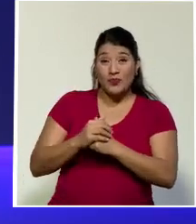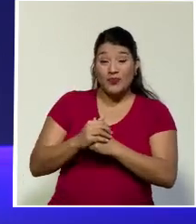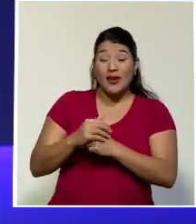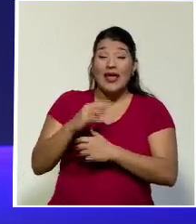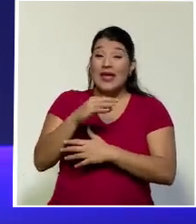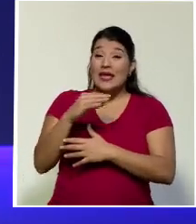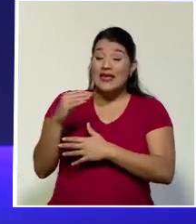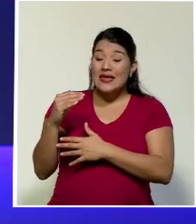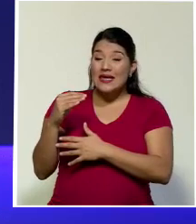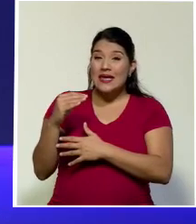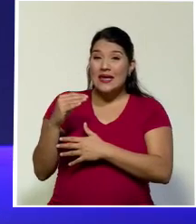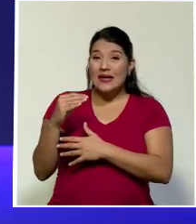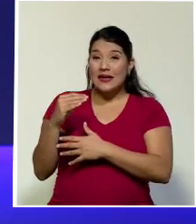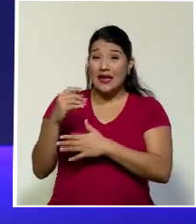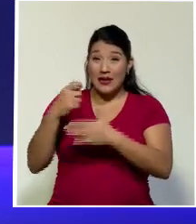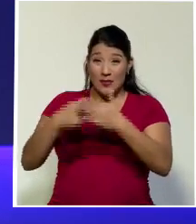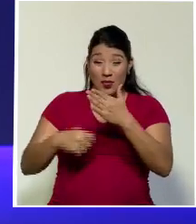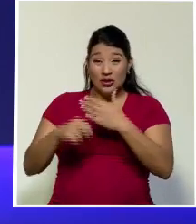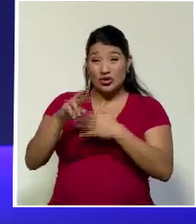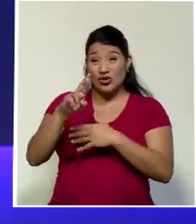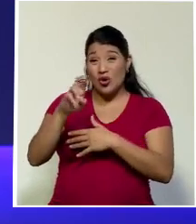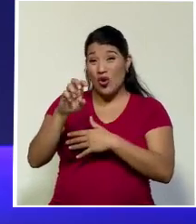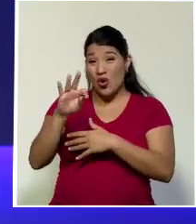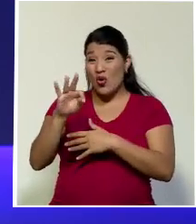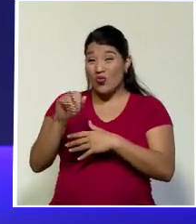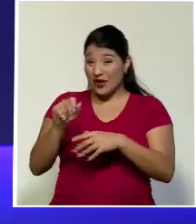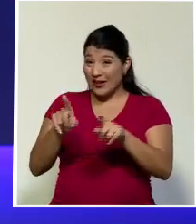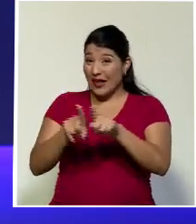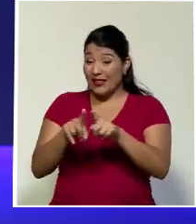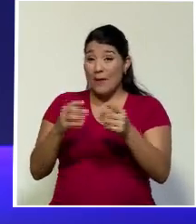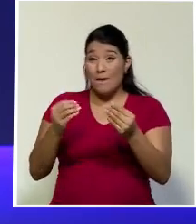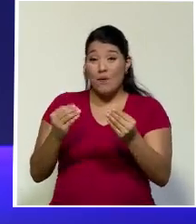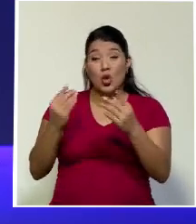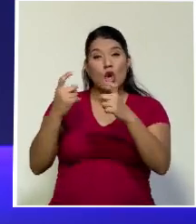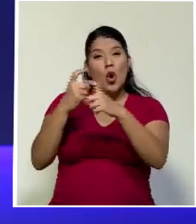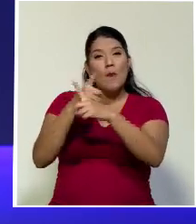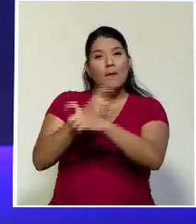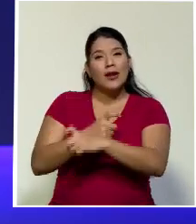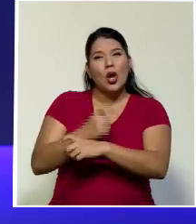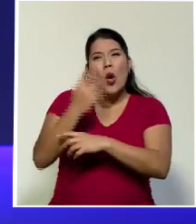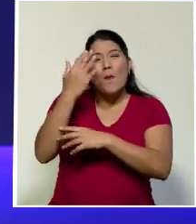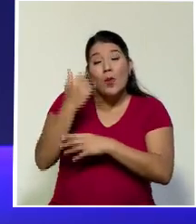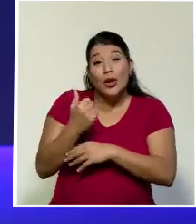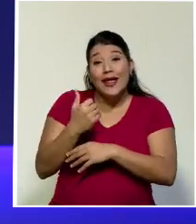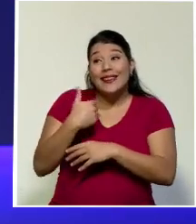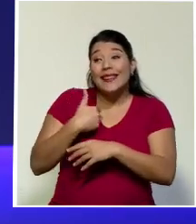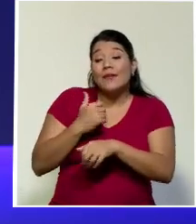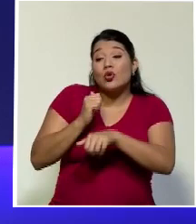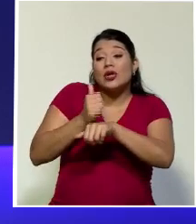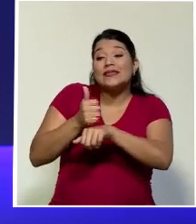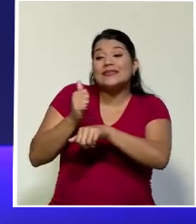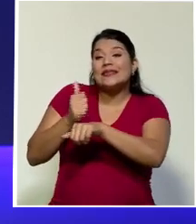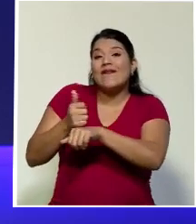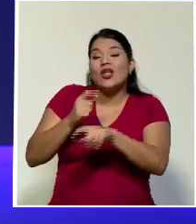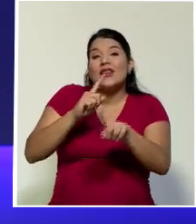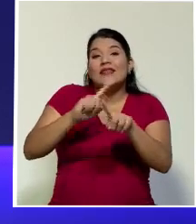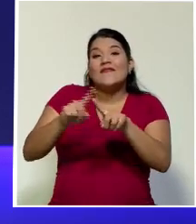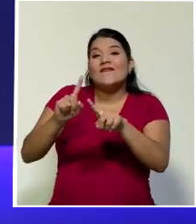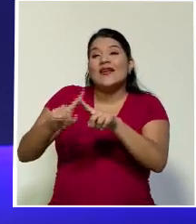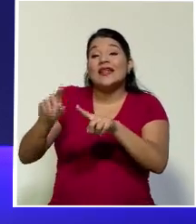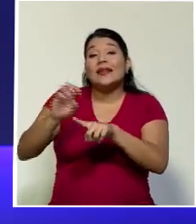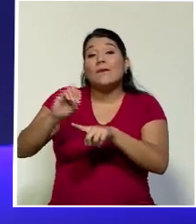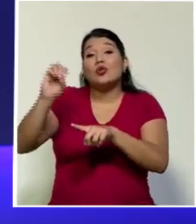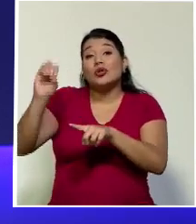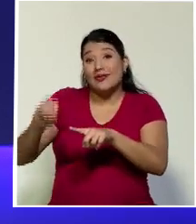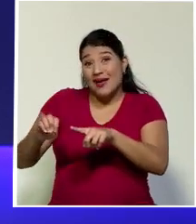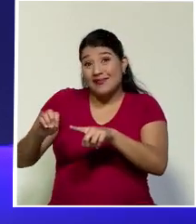entre otras cosas, la genera el hecho de que existan diferentes tarifas dependiendo de las actividades a